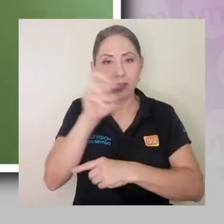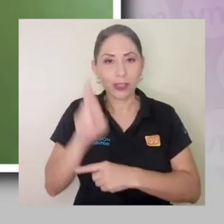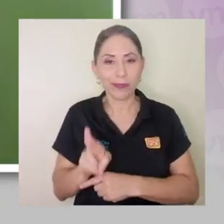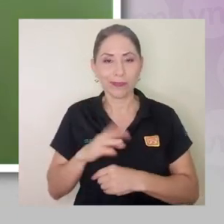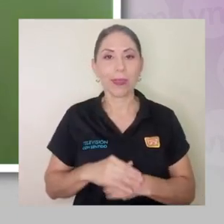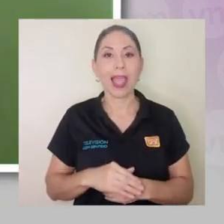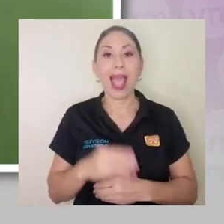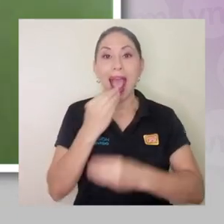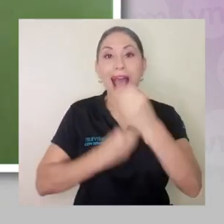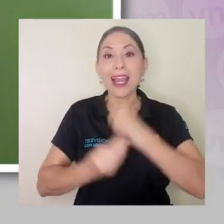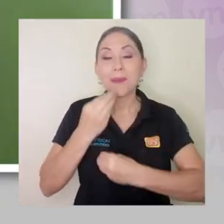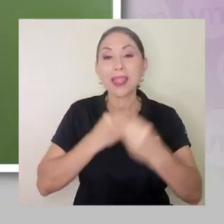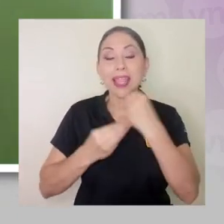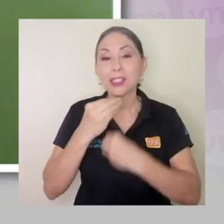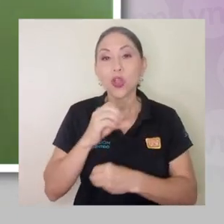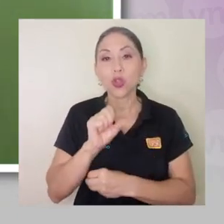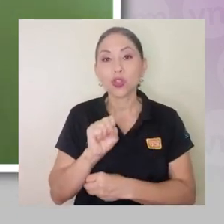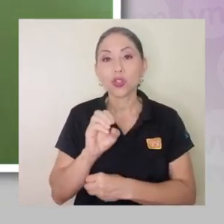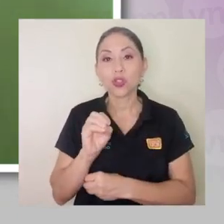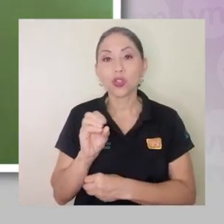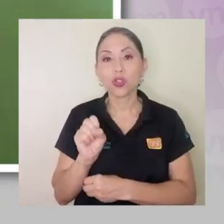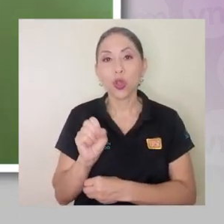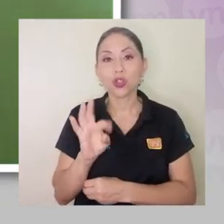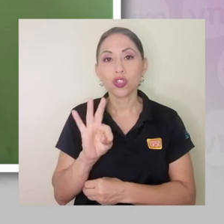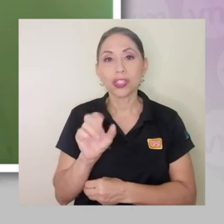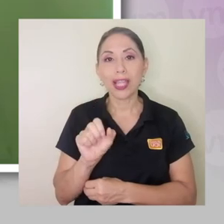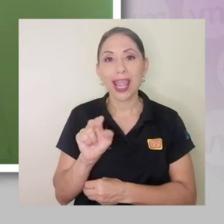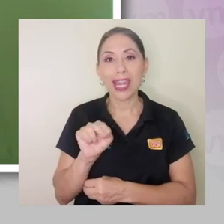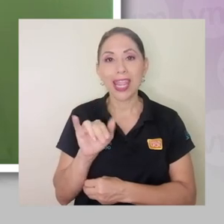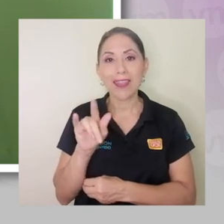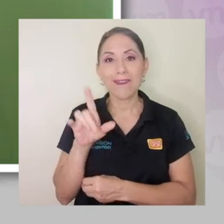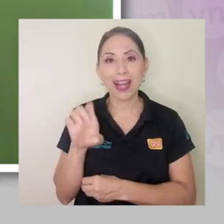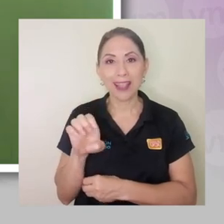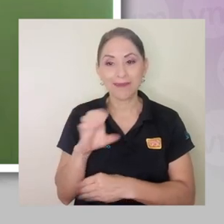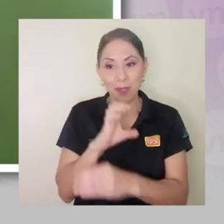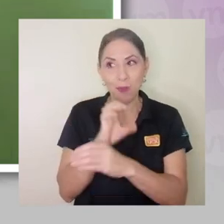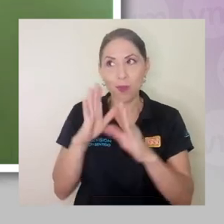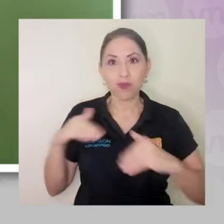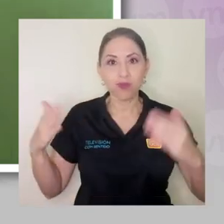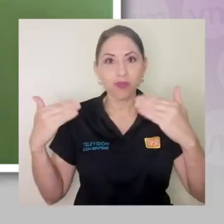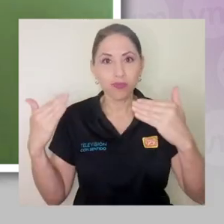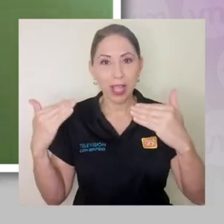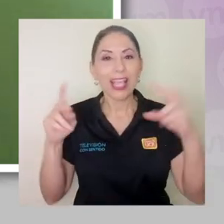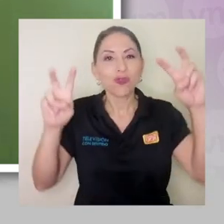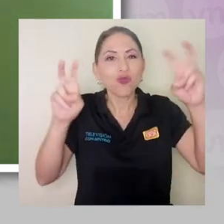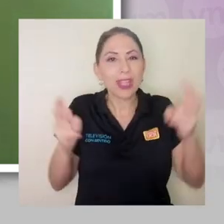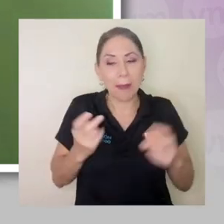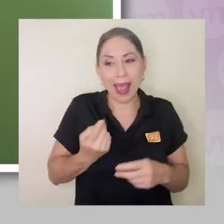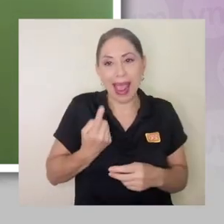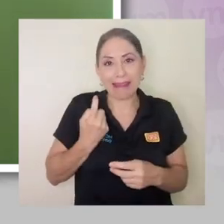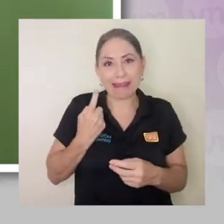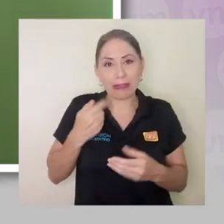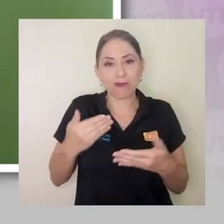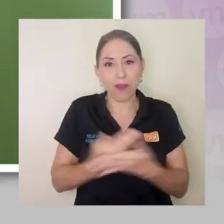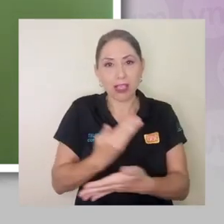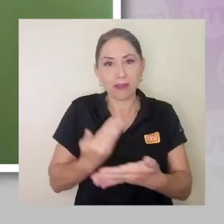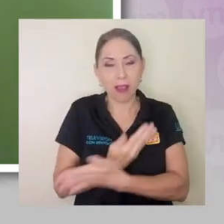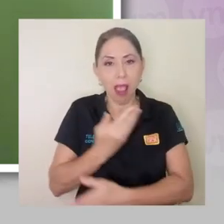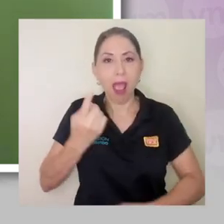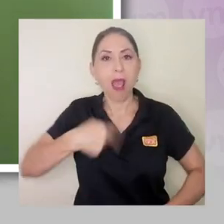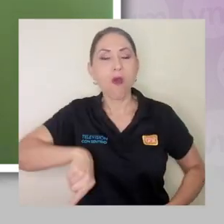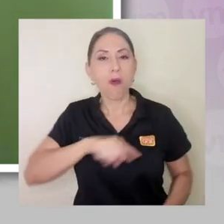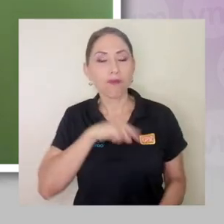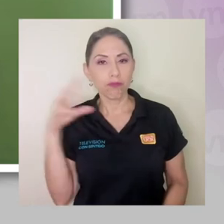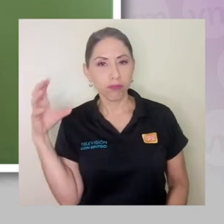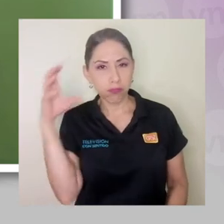Rica. La alimentación sostenible, pues es un tema relativamente reciente, ¿verdad? Desde que nos hemos